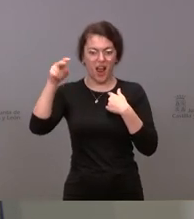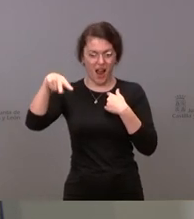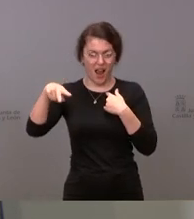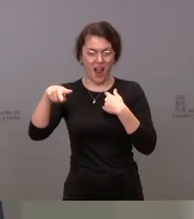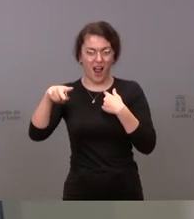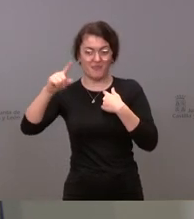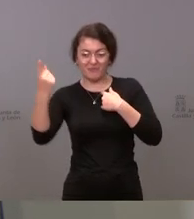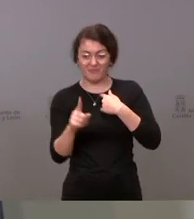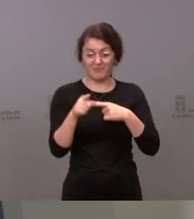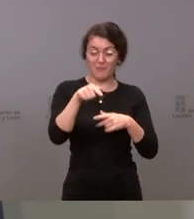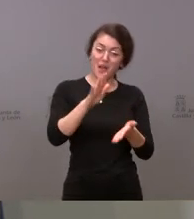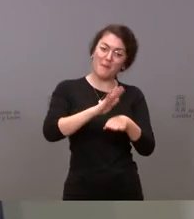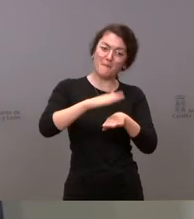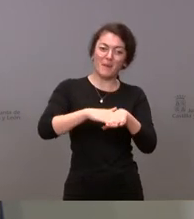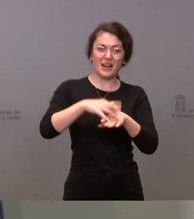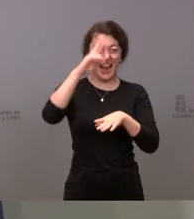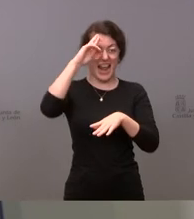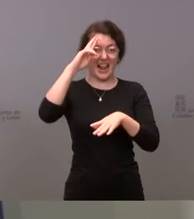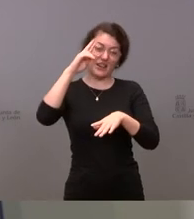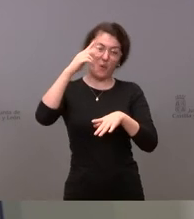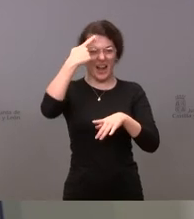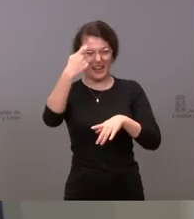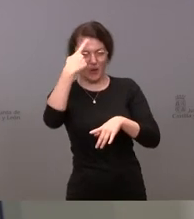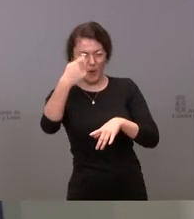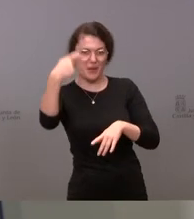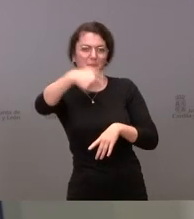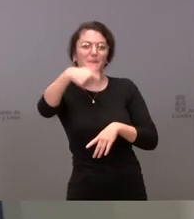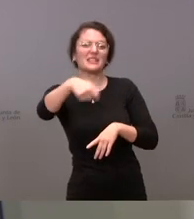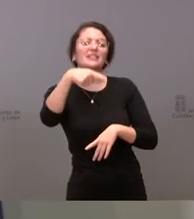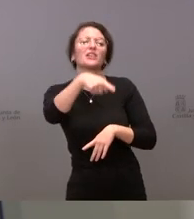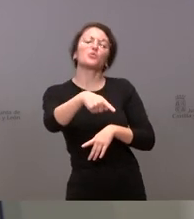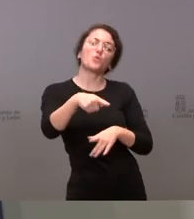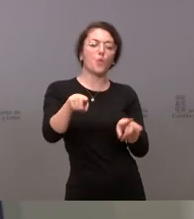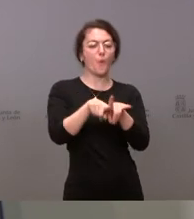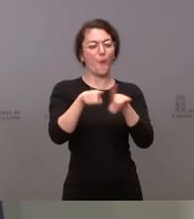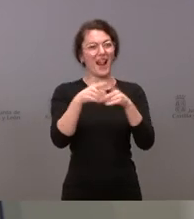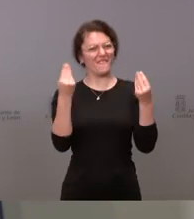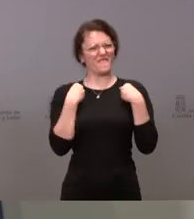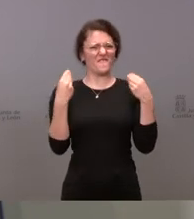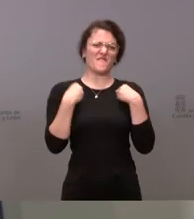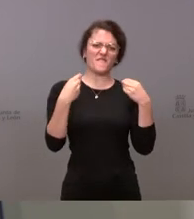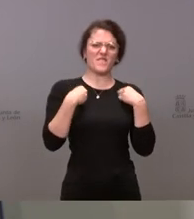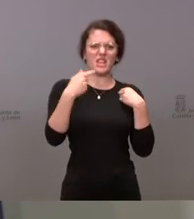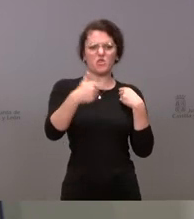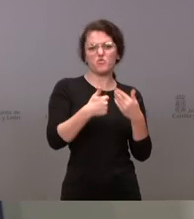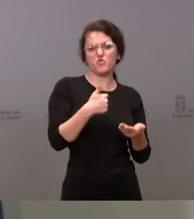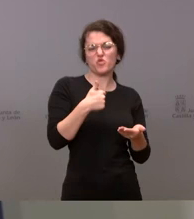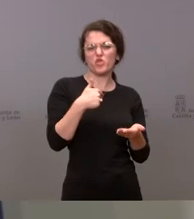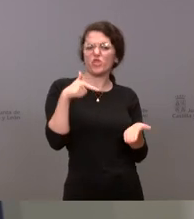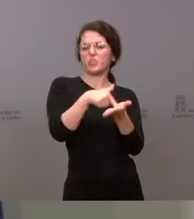al presidente del gobierno que le debe la vida. le aseguro que no es ni parecido, pero ni parecido.